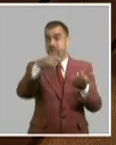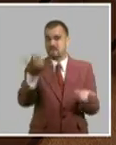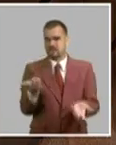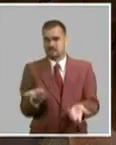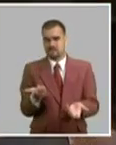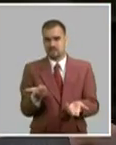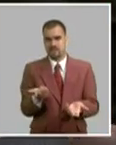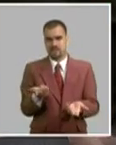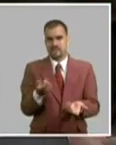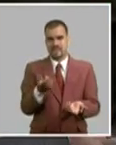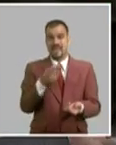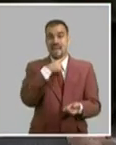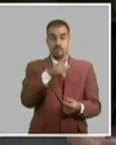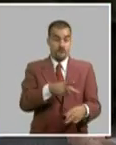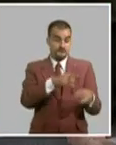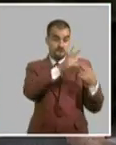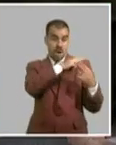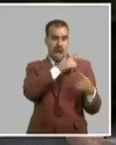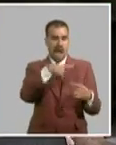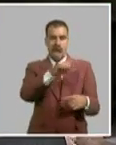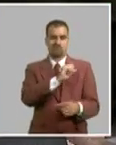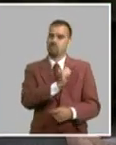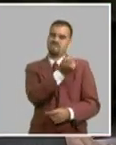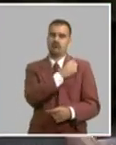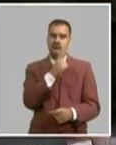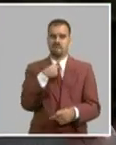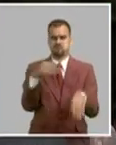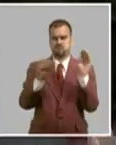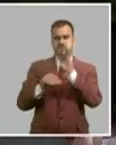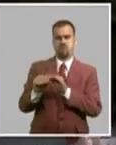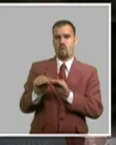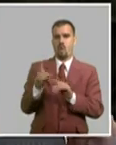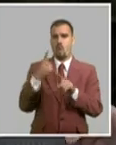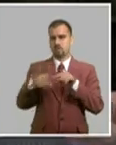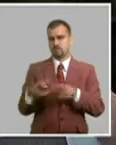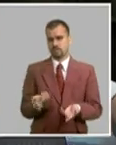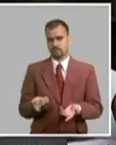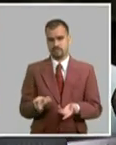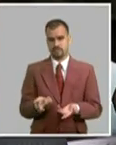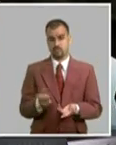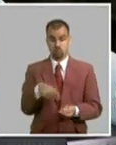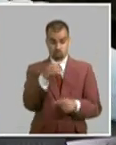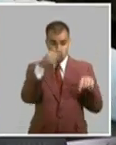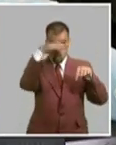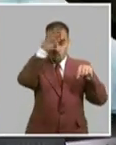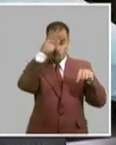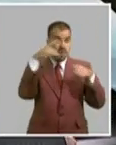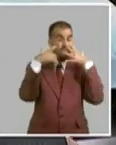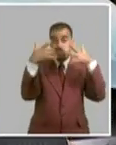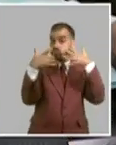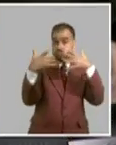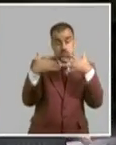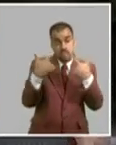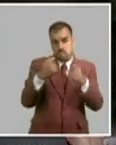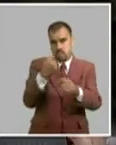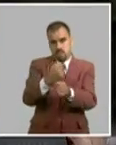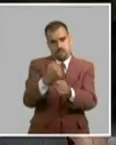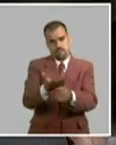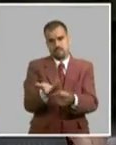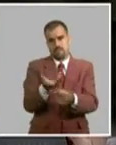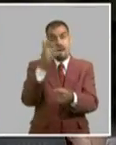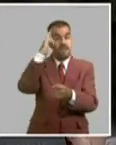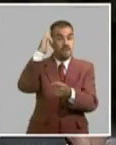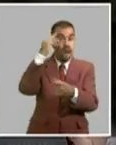traicionan incluso a sus electores. Y en el caso cubano nosotros tenemos que darle todo el valor que implica lo consecuente que fue la